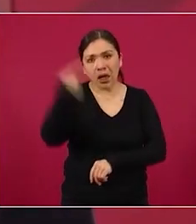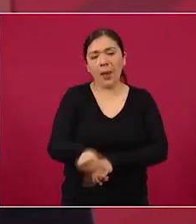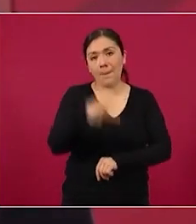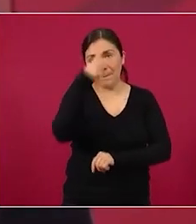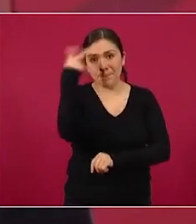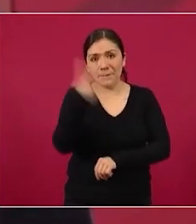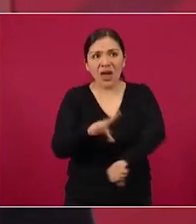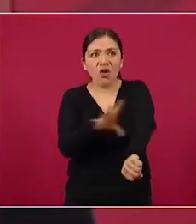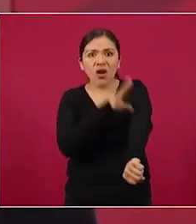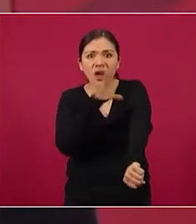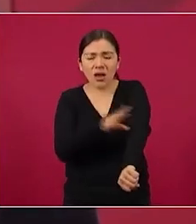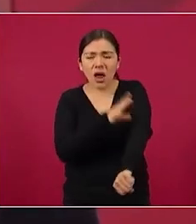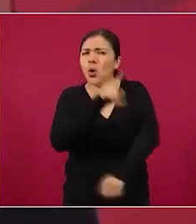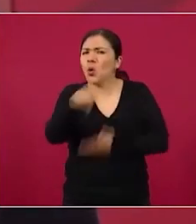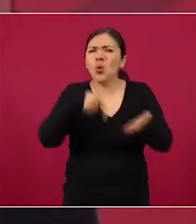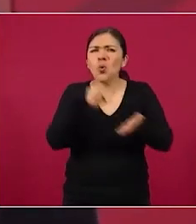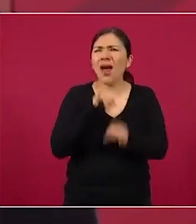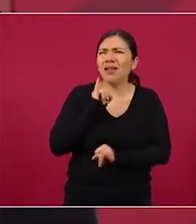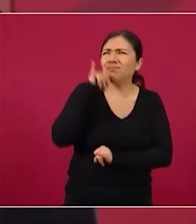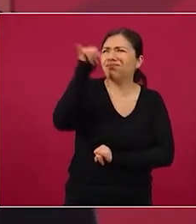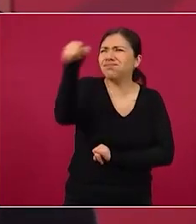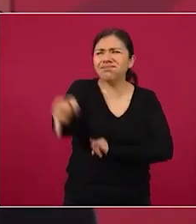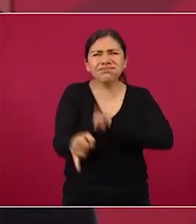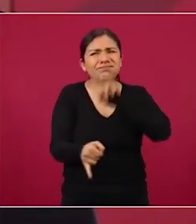hasta los pueblos más apartados